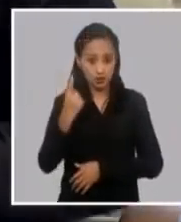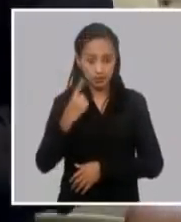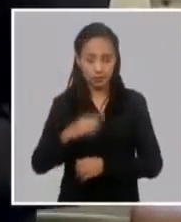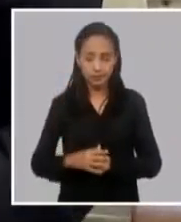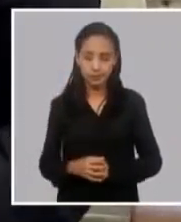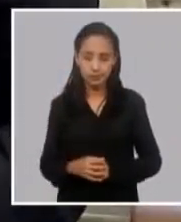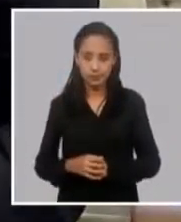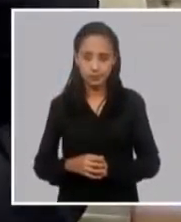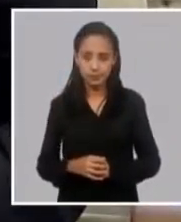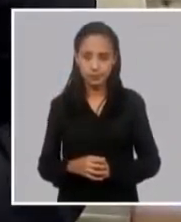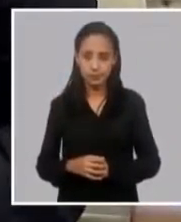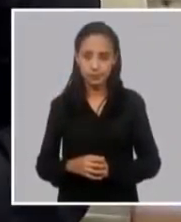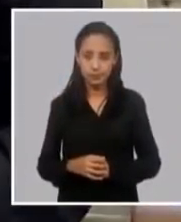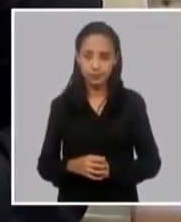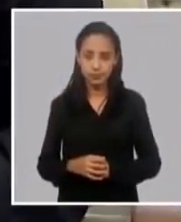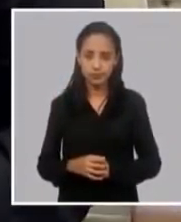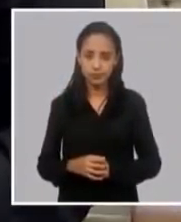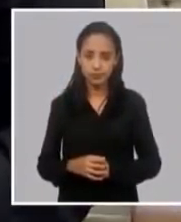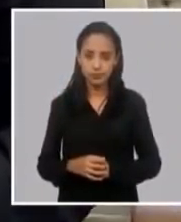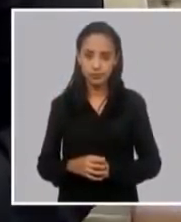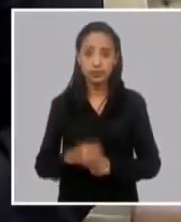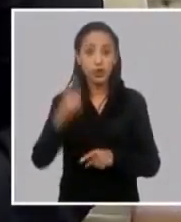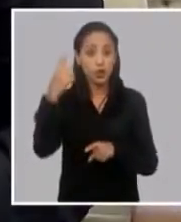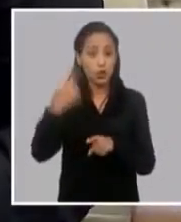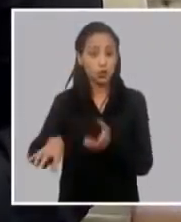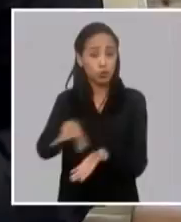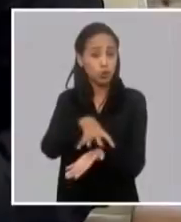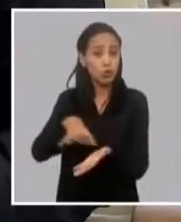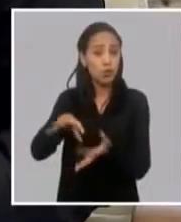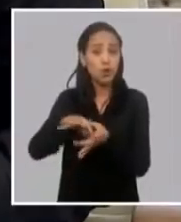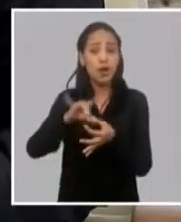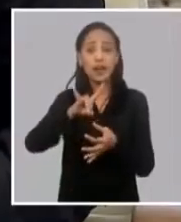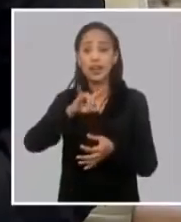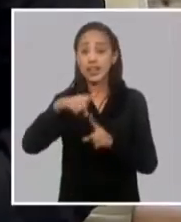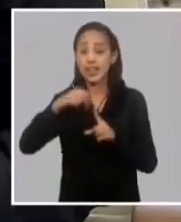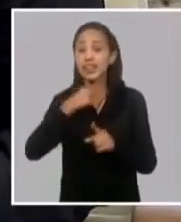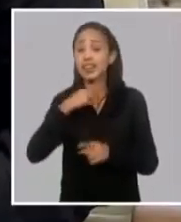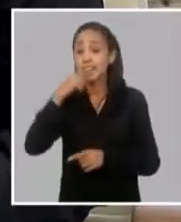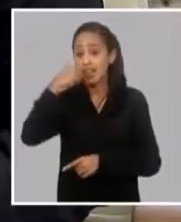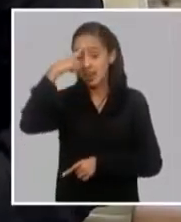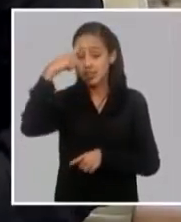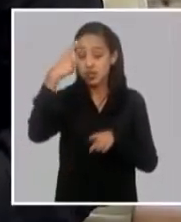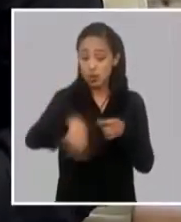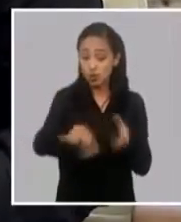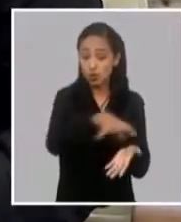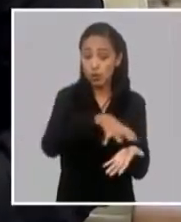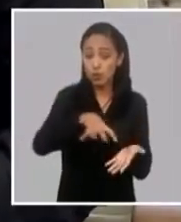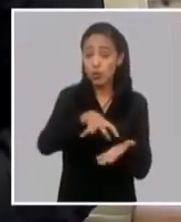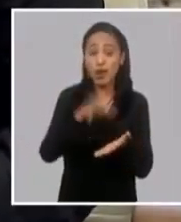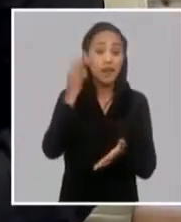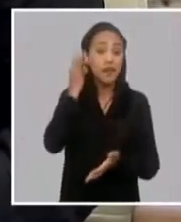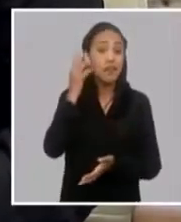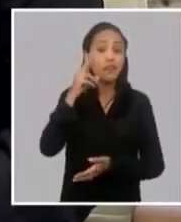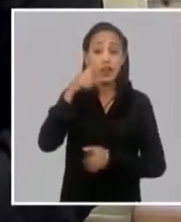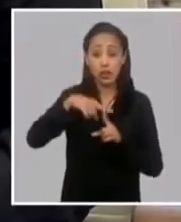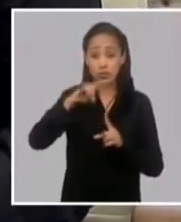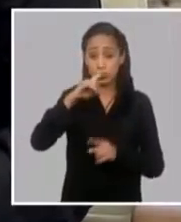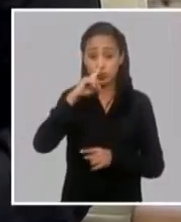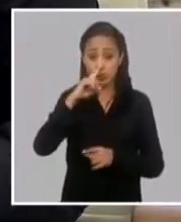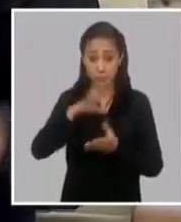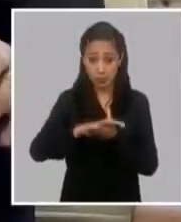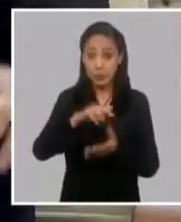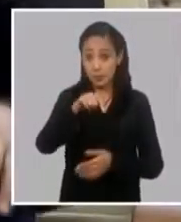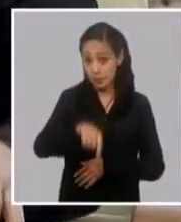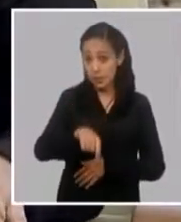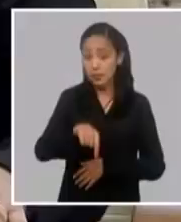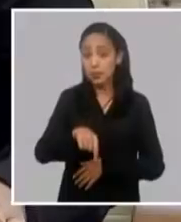y la estabilización de Guitera y la unidad 1 de Feltu, las afectaciones al servicio por déficit